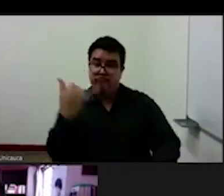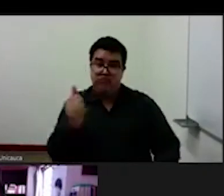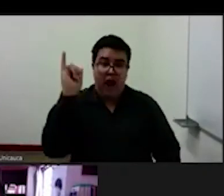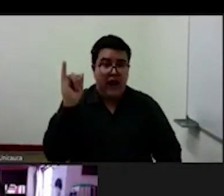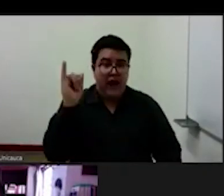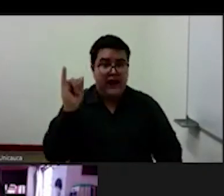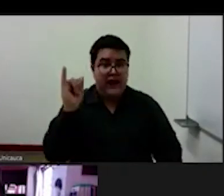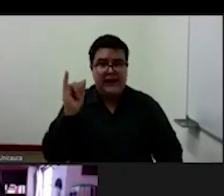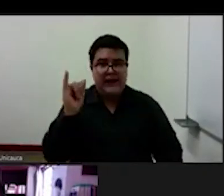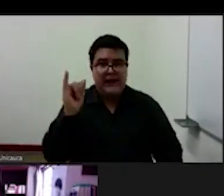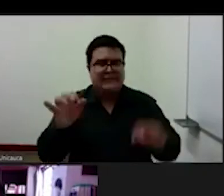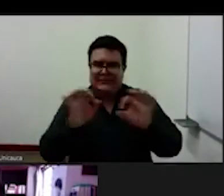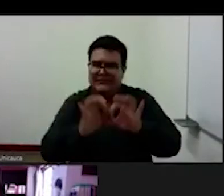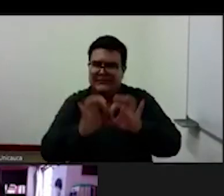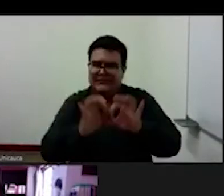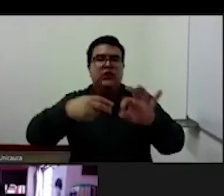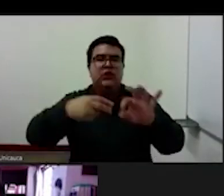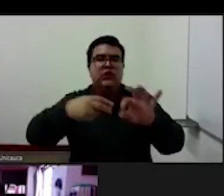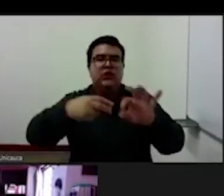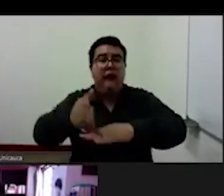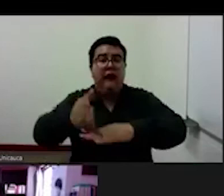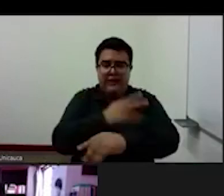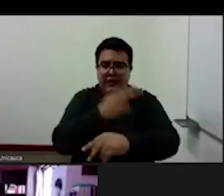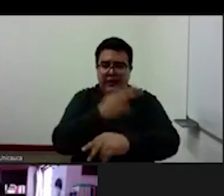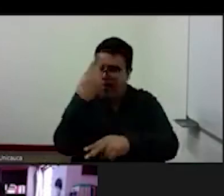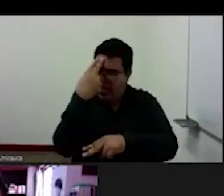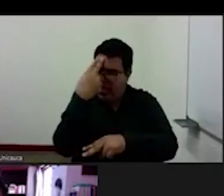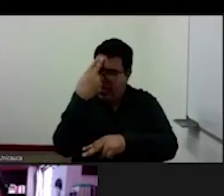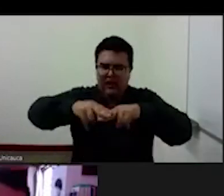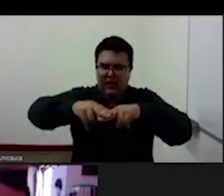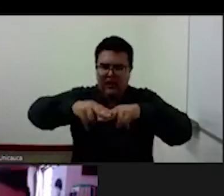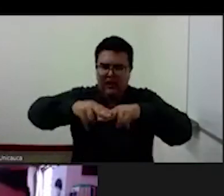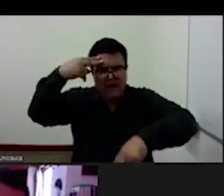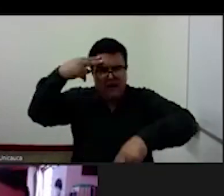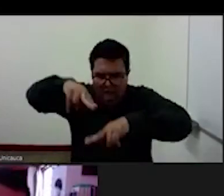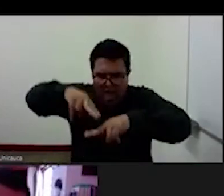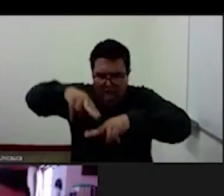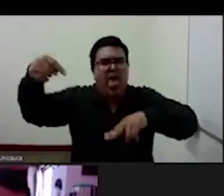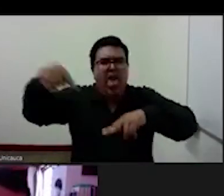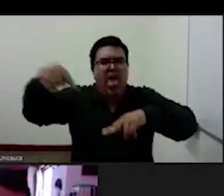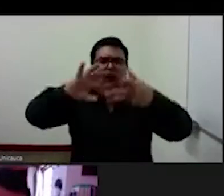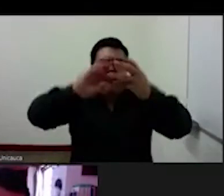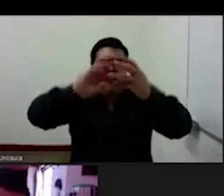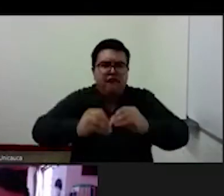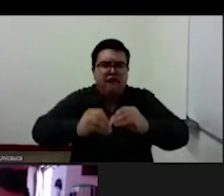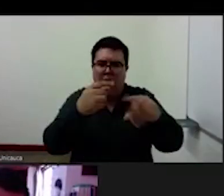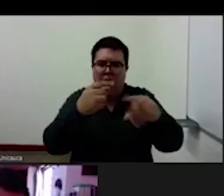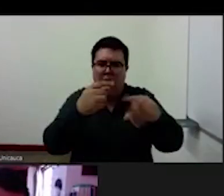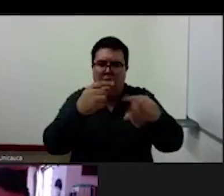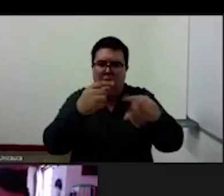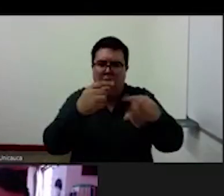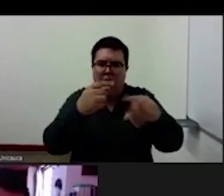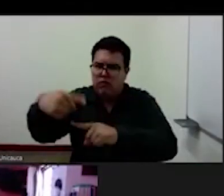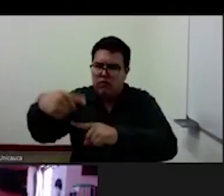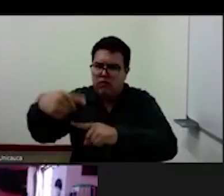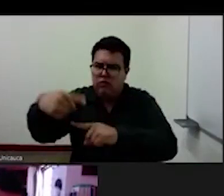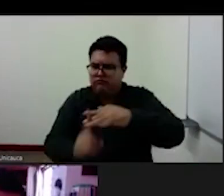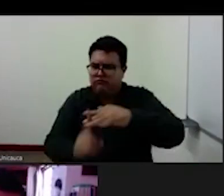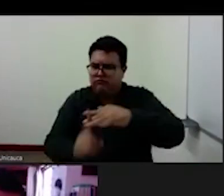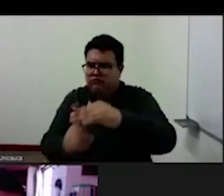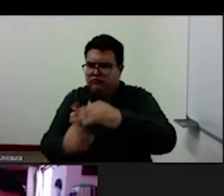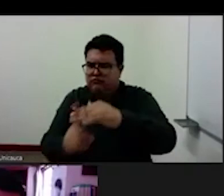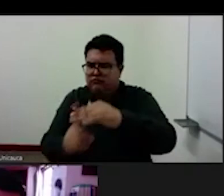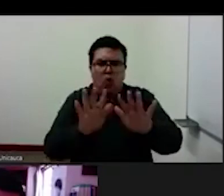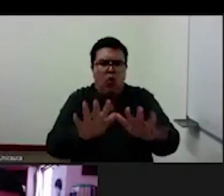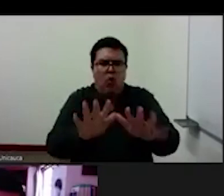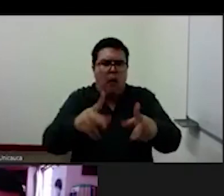inventaremos formas nuevas de vida, de producción,